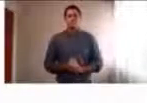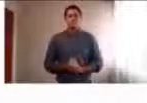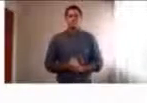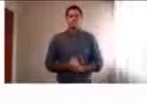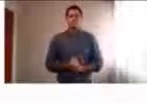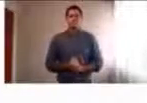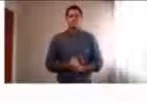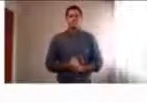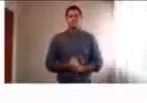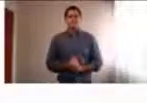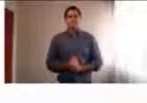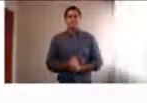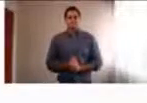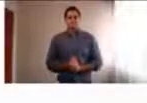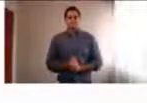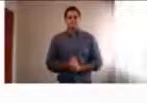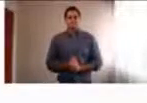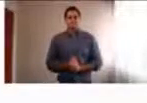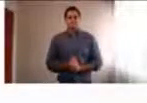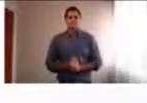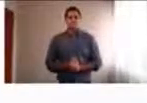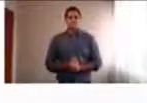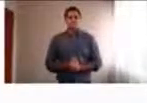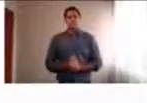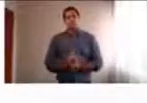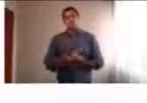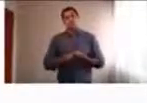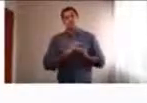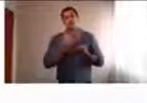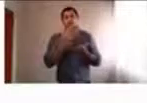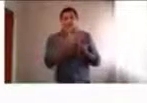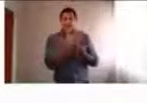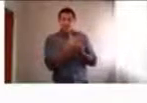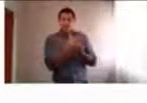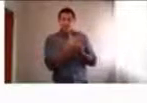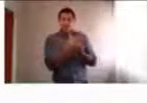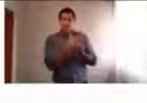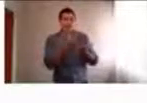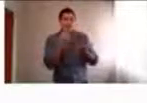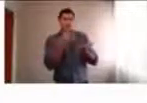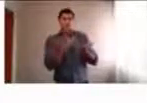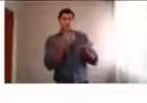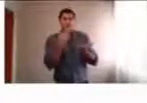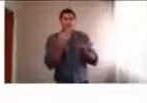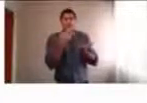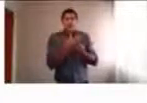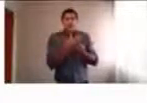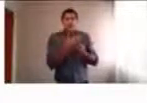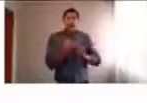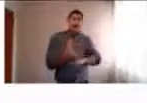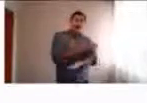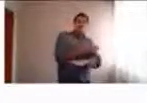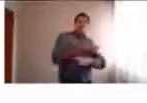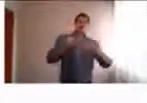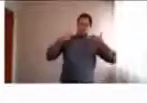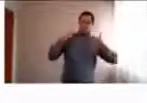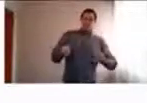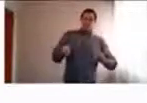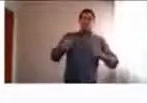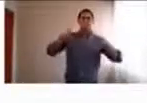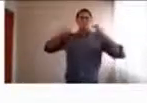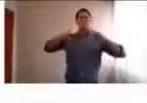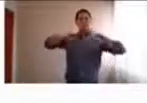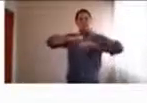de que los protagonistas de la escuela no se prepararon tampoco para este tipo de escolaridad.